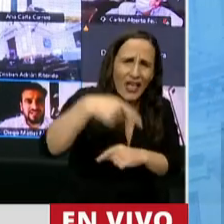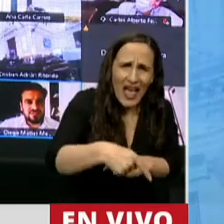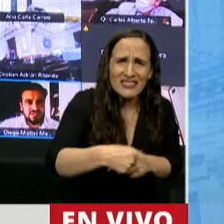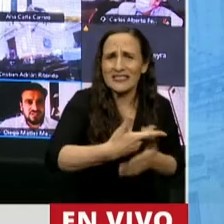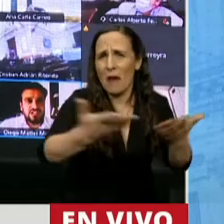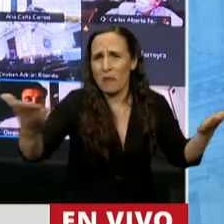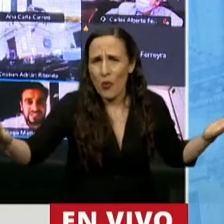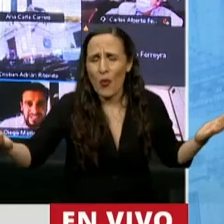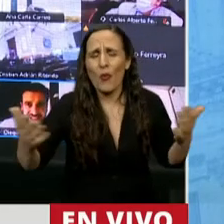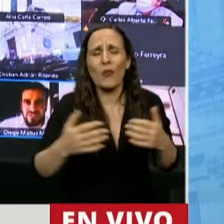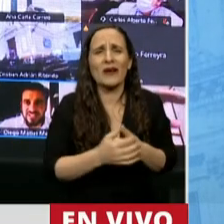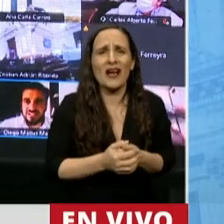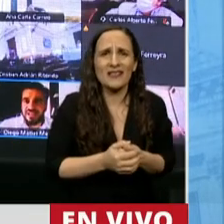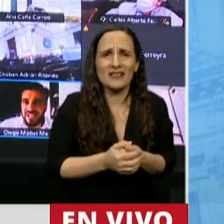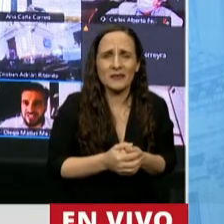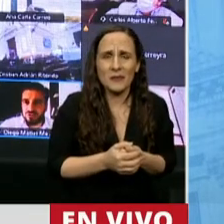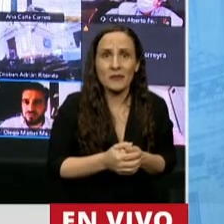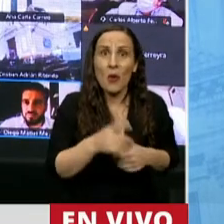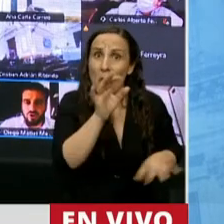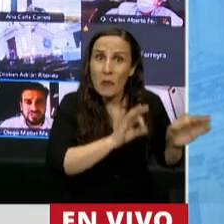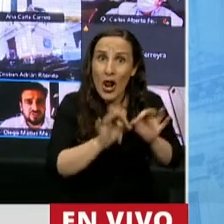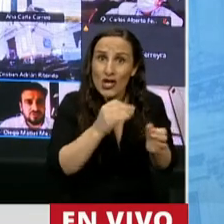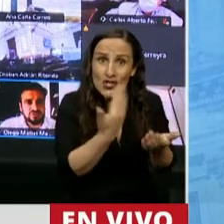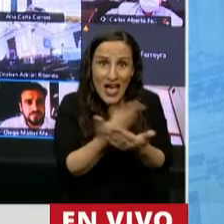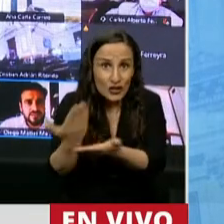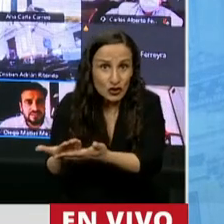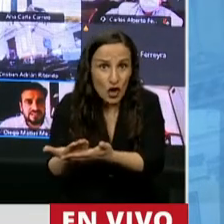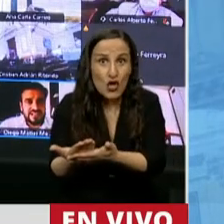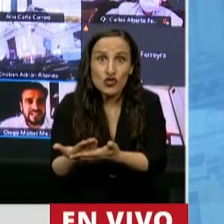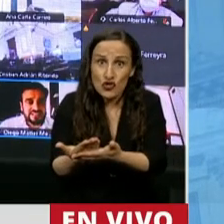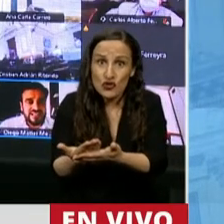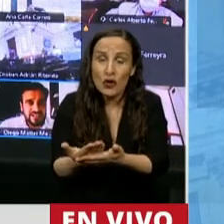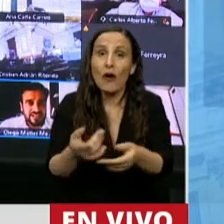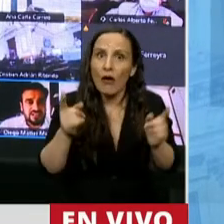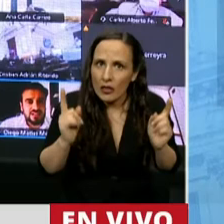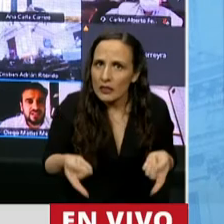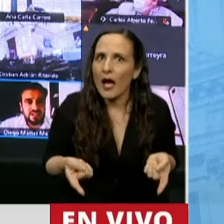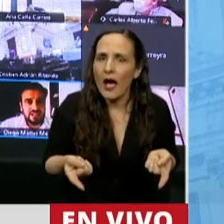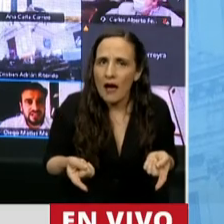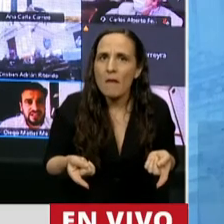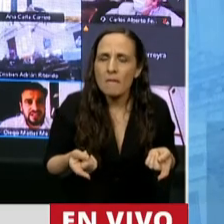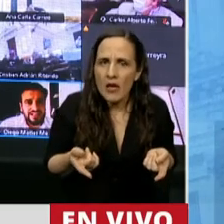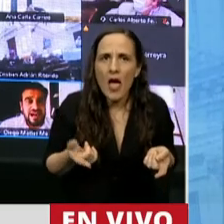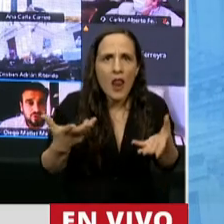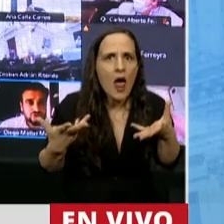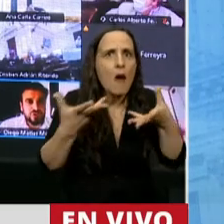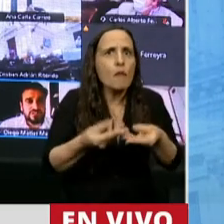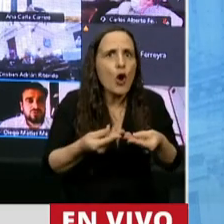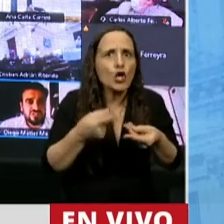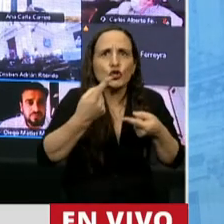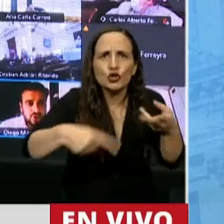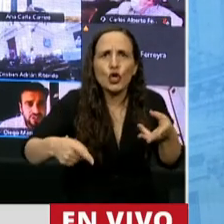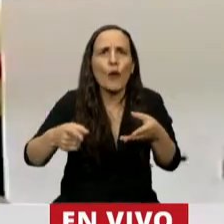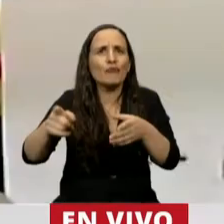y donde, en definitiva, estos proyectos tenían también el apoyo de muchísimos